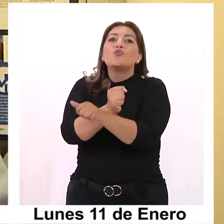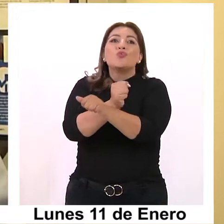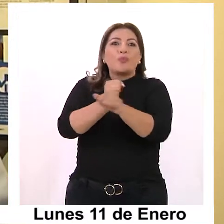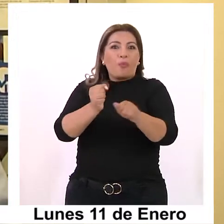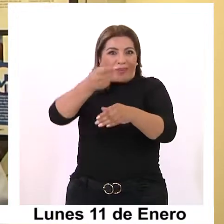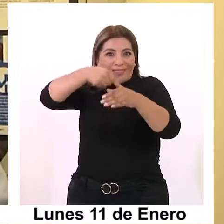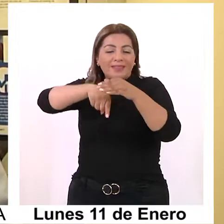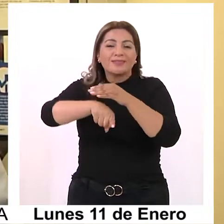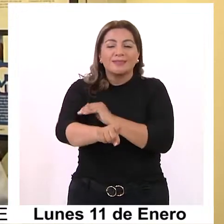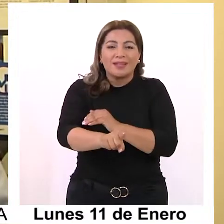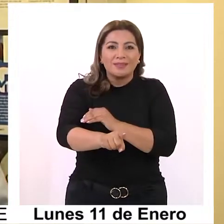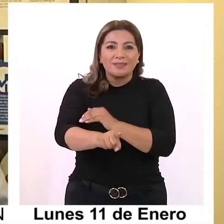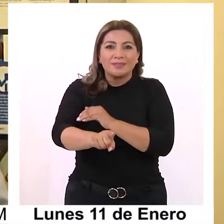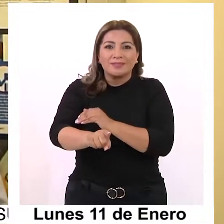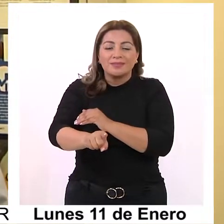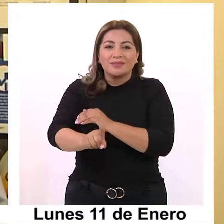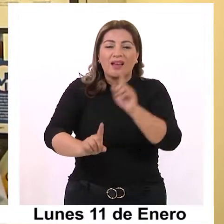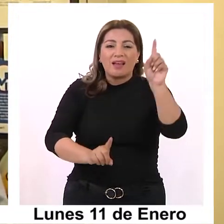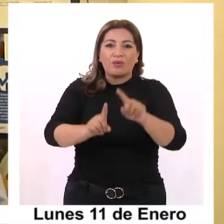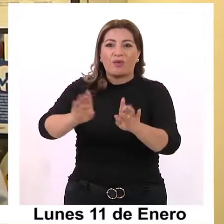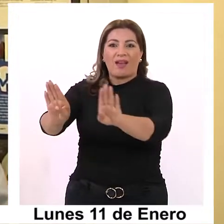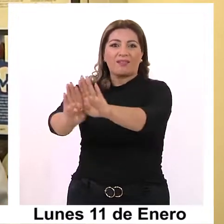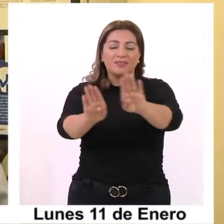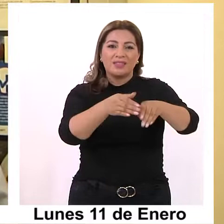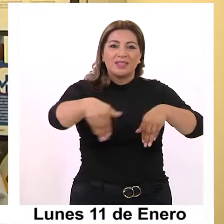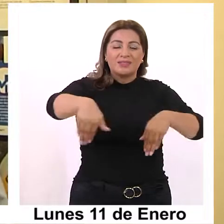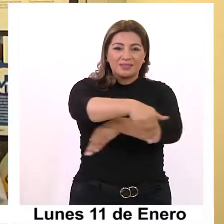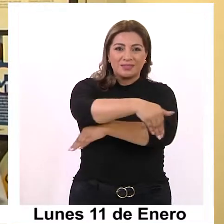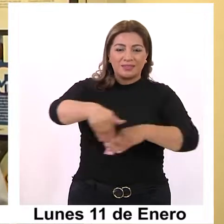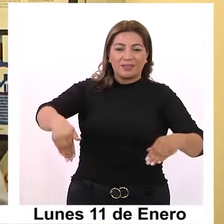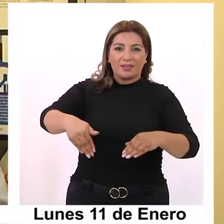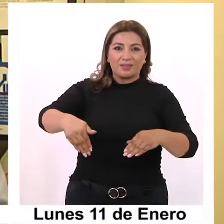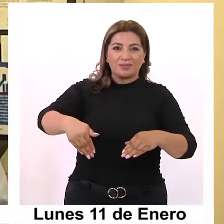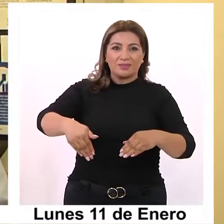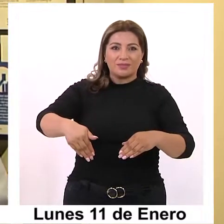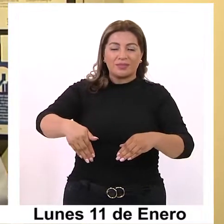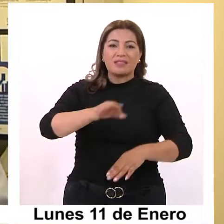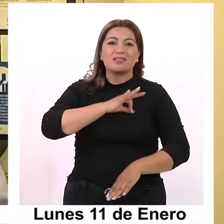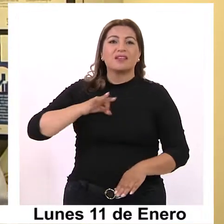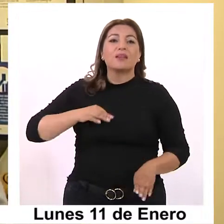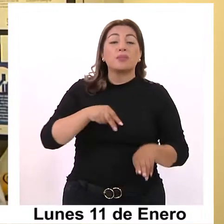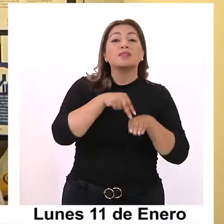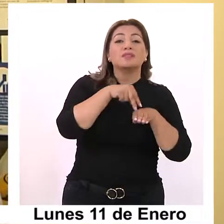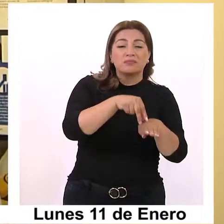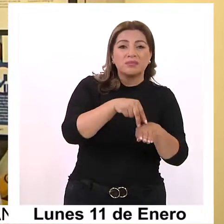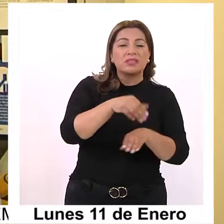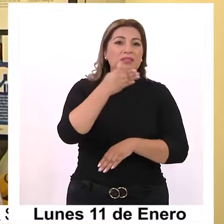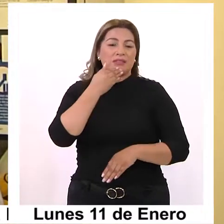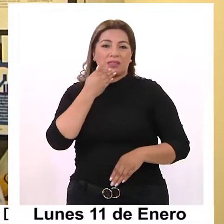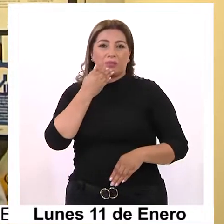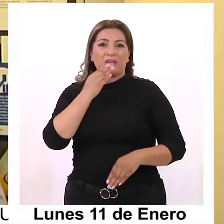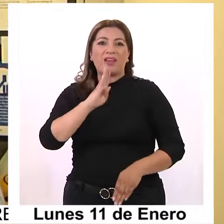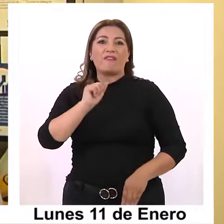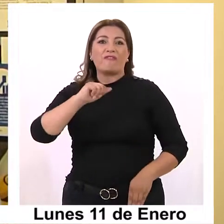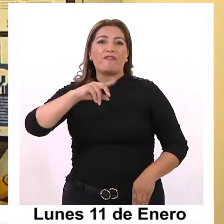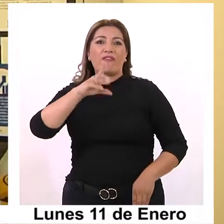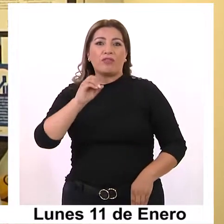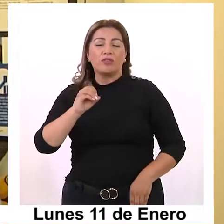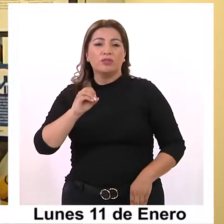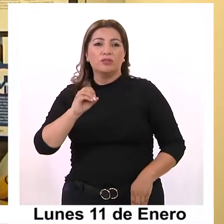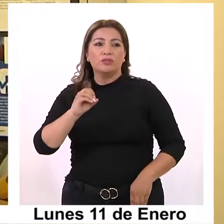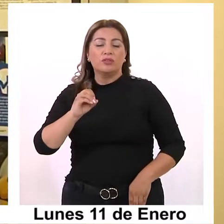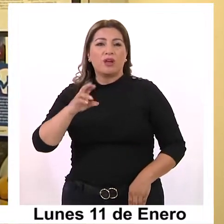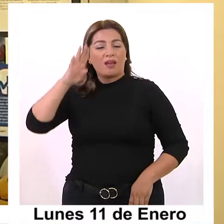determinadas dentro del mapa que está implementado por la resolución de la Ceremi de Transporte, como también el bando que entregó el GEDENA el día